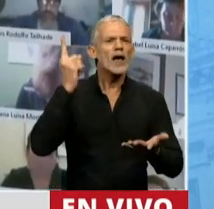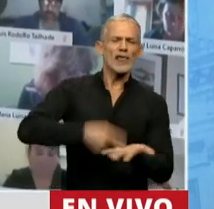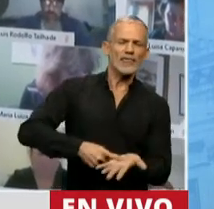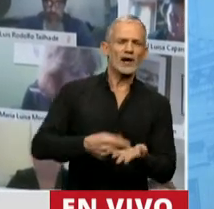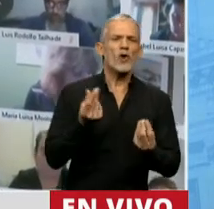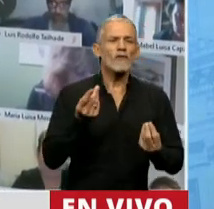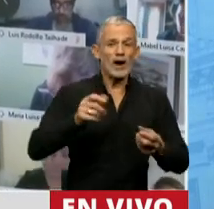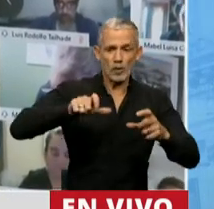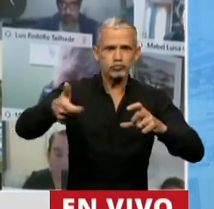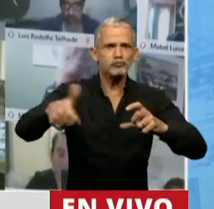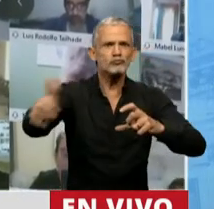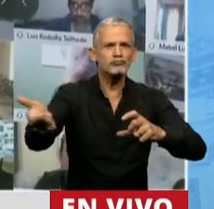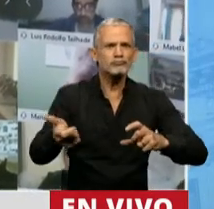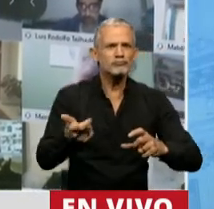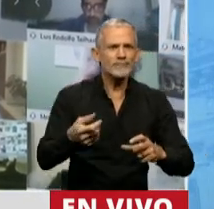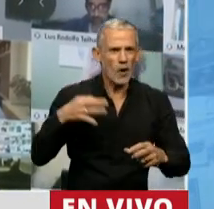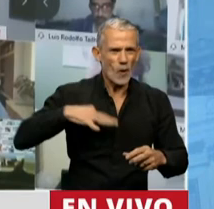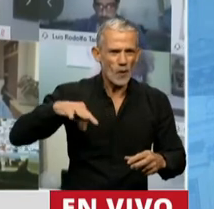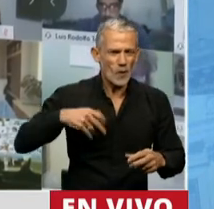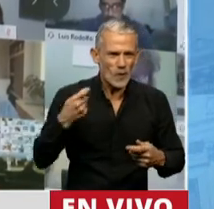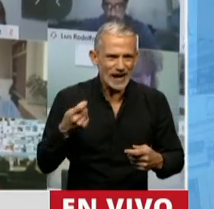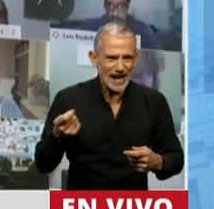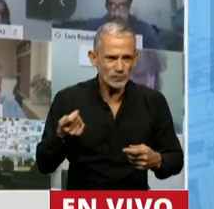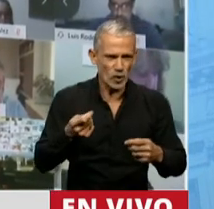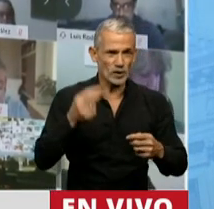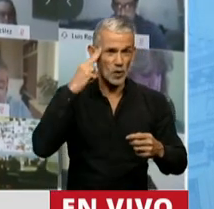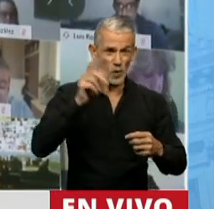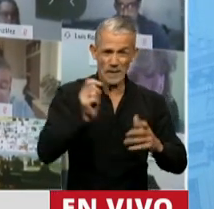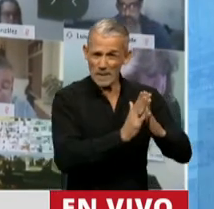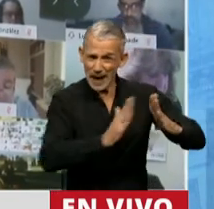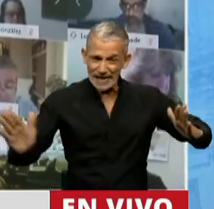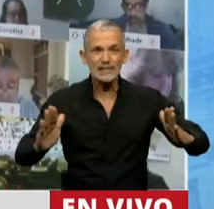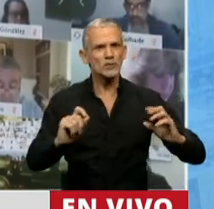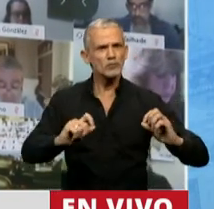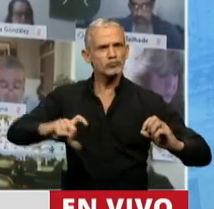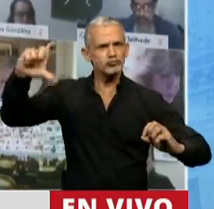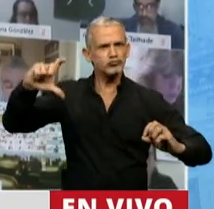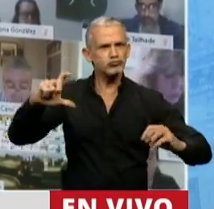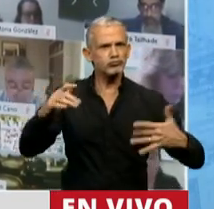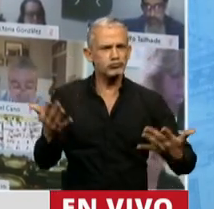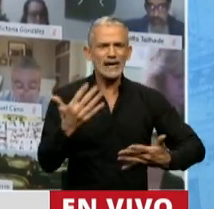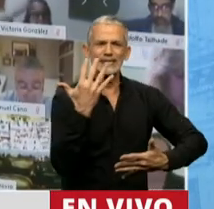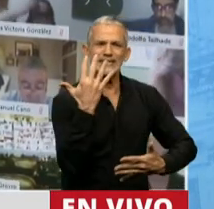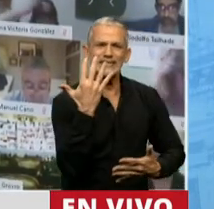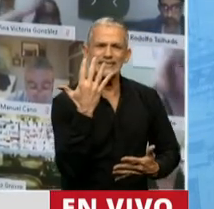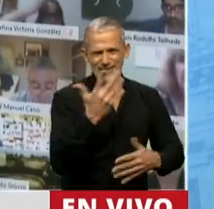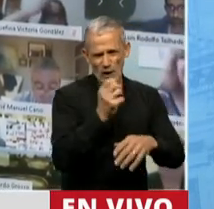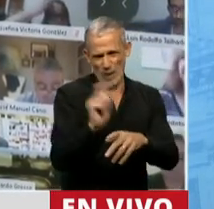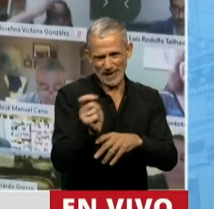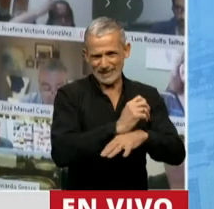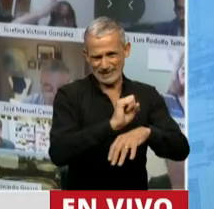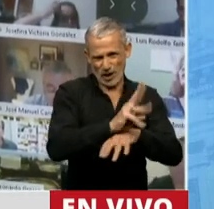los haberes previsionales se incrementen en medio de estos 9 meses con casi más de 5 en plena pandemia,